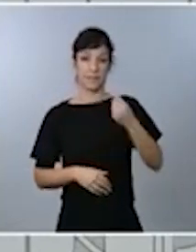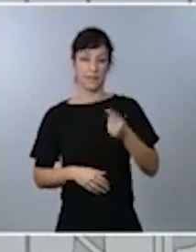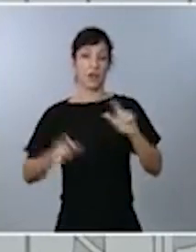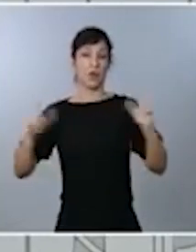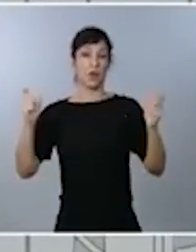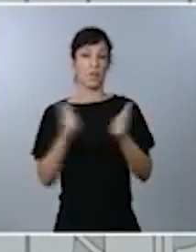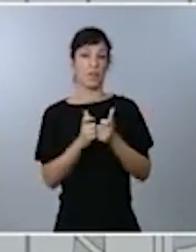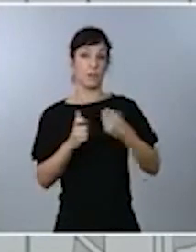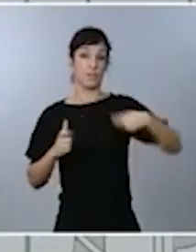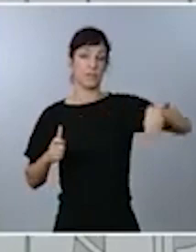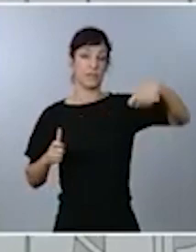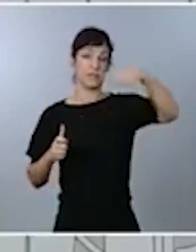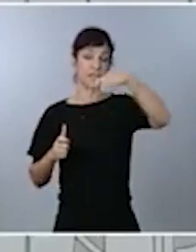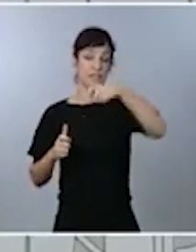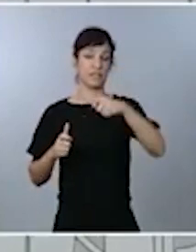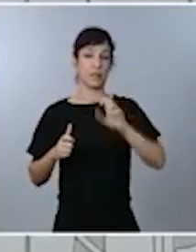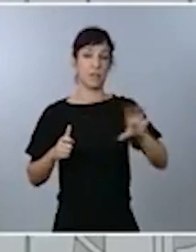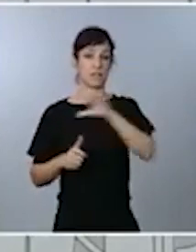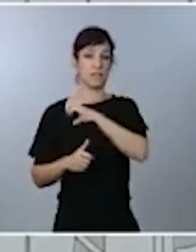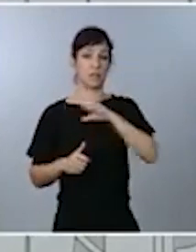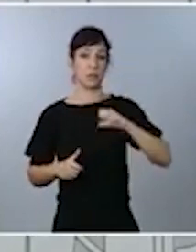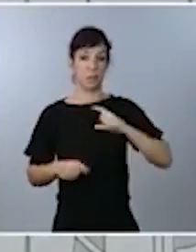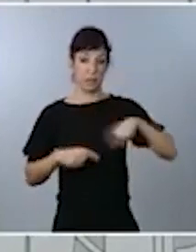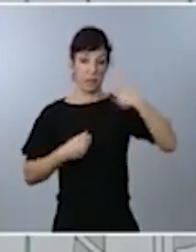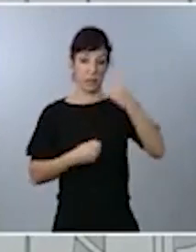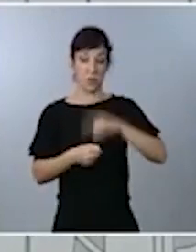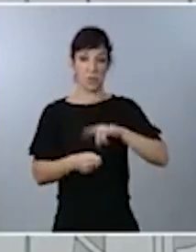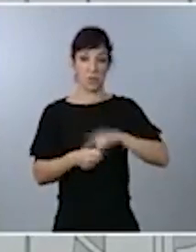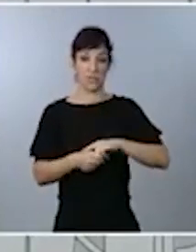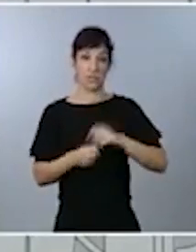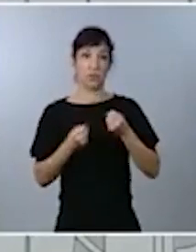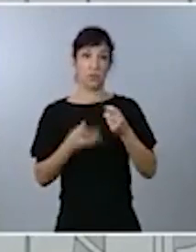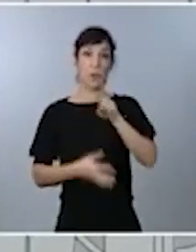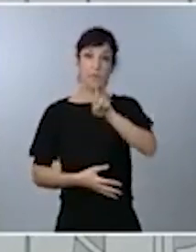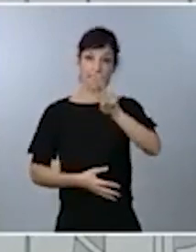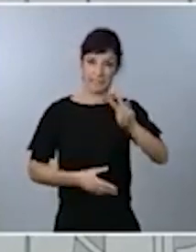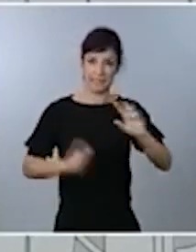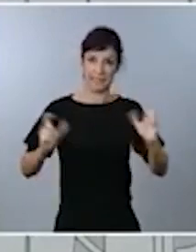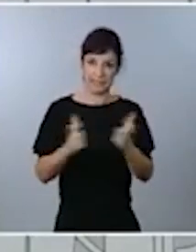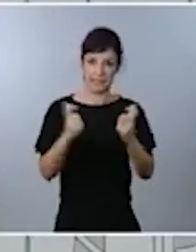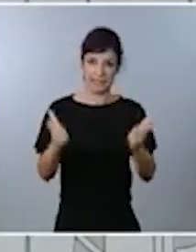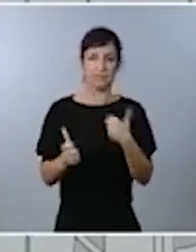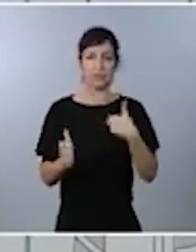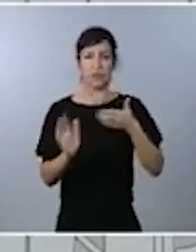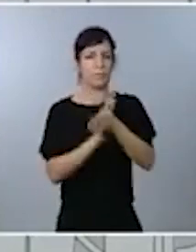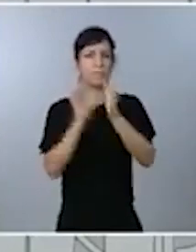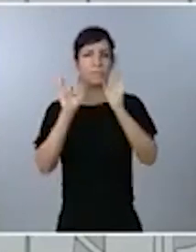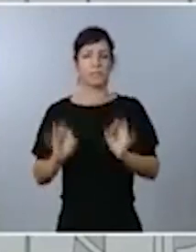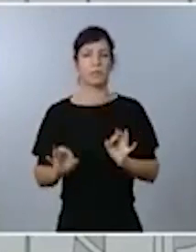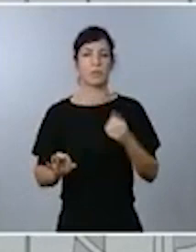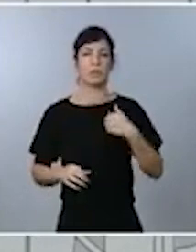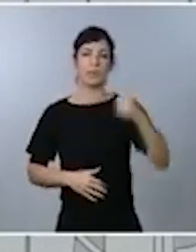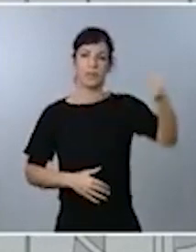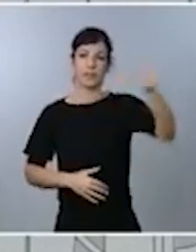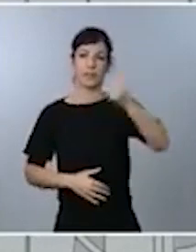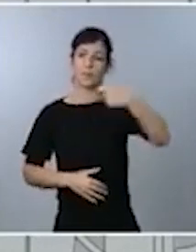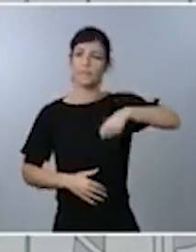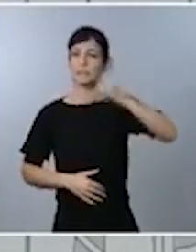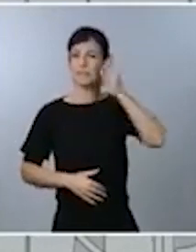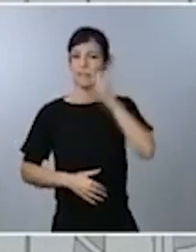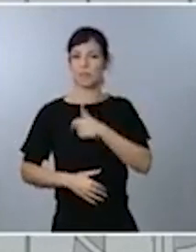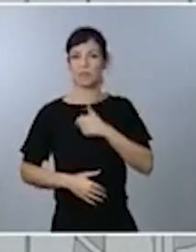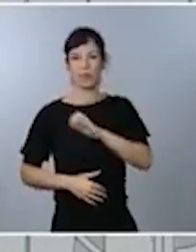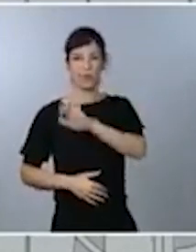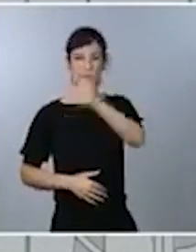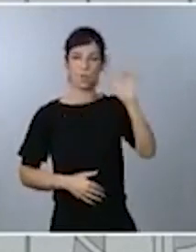Comunidades Autónomas que vamos a mantener este mismo lunes con la compañía y la presencia de la Presidenta de la Comisión Europea, precisamente para hablar del Fondo de